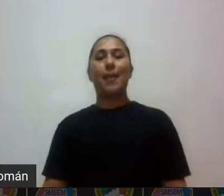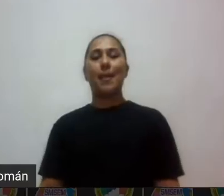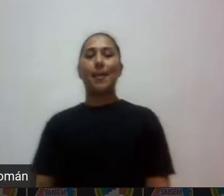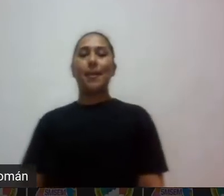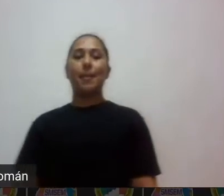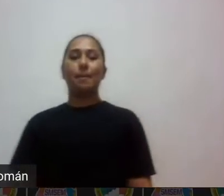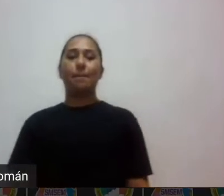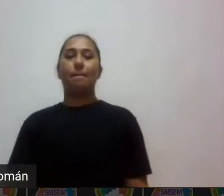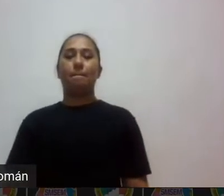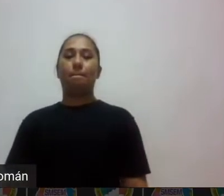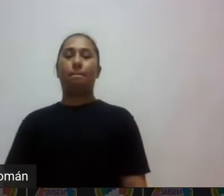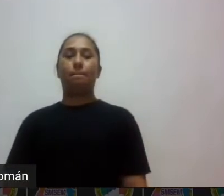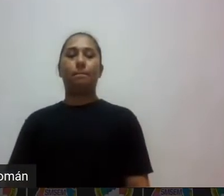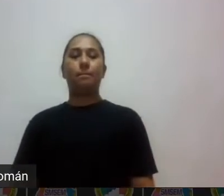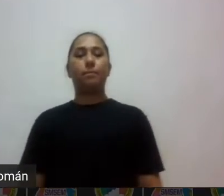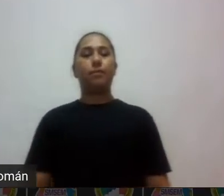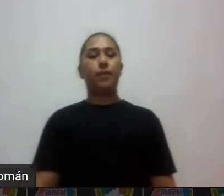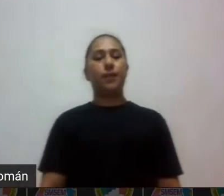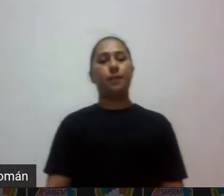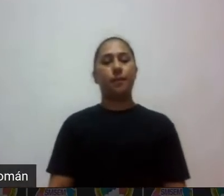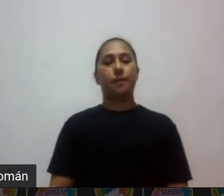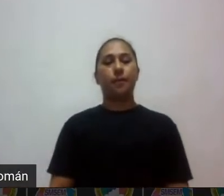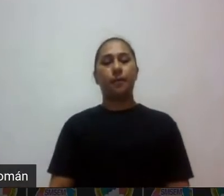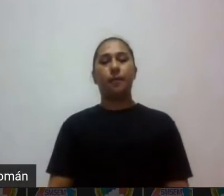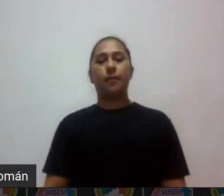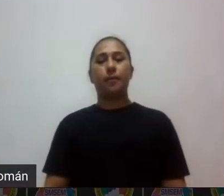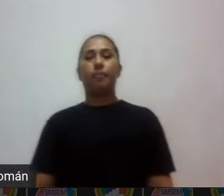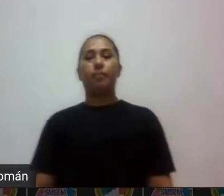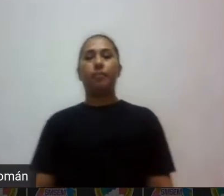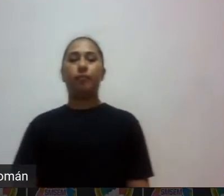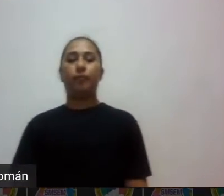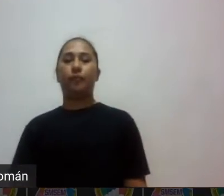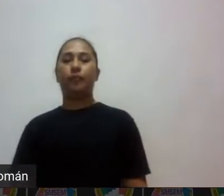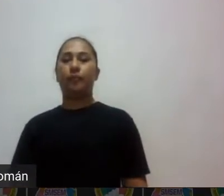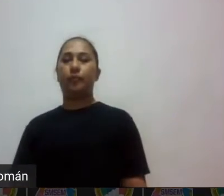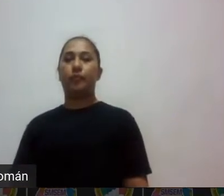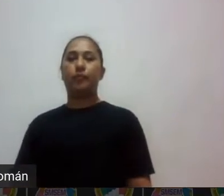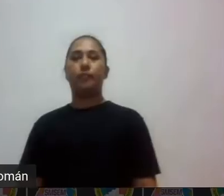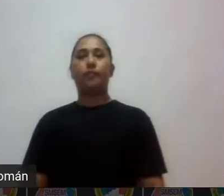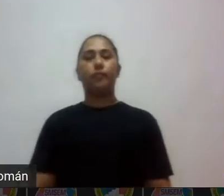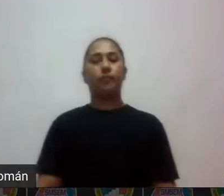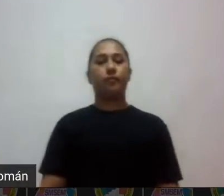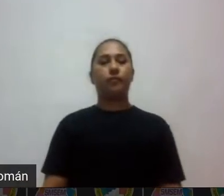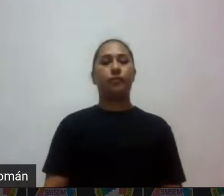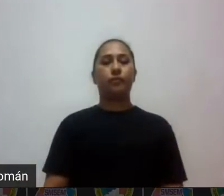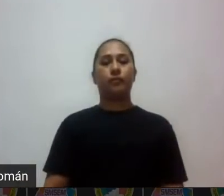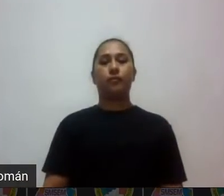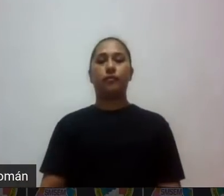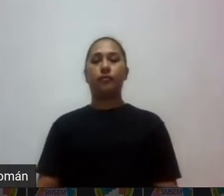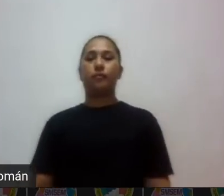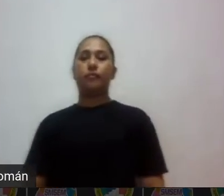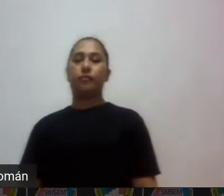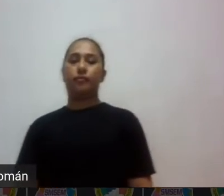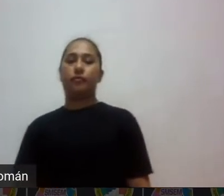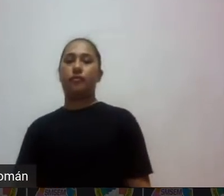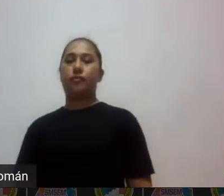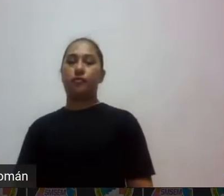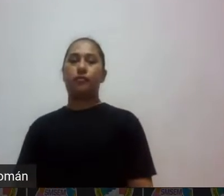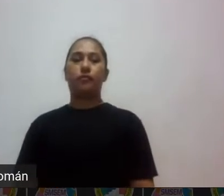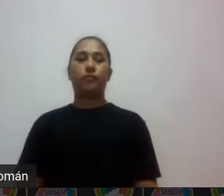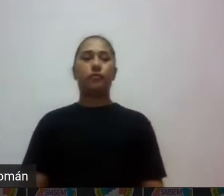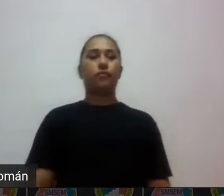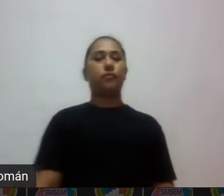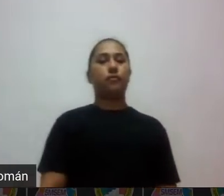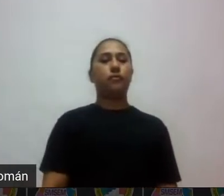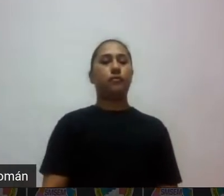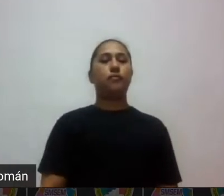guías de observación y el registro anecdótico no son herramientas porque fueron consideradas en la serie de herramientas de evaluación